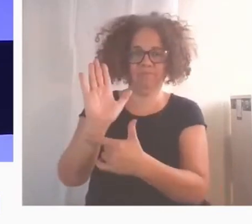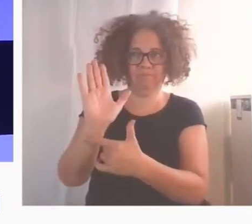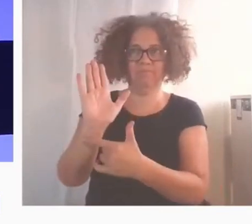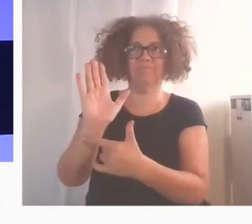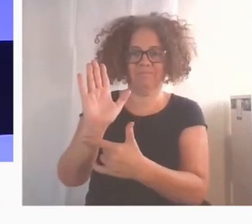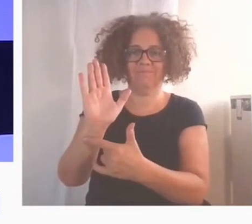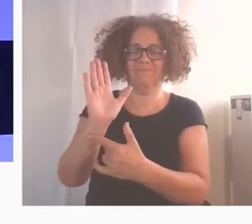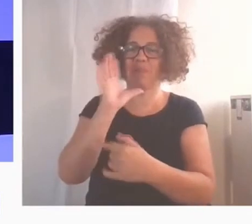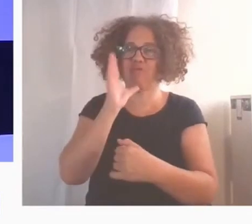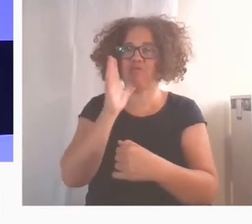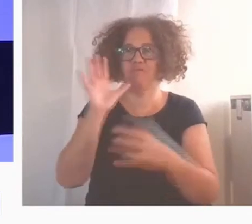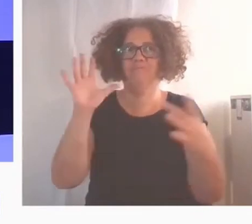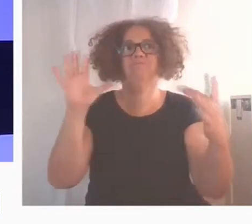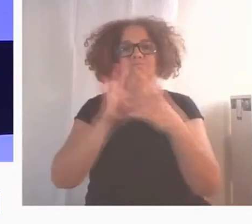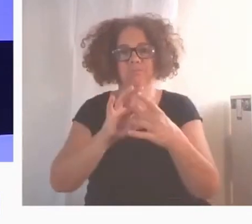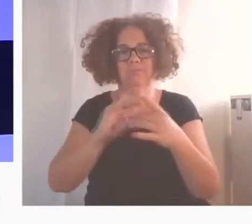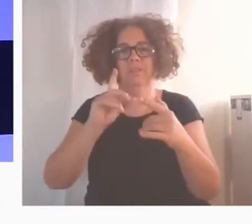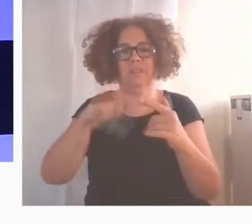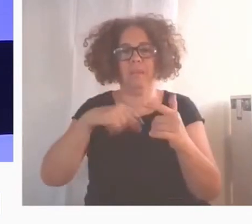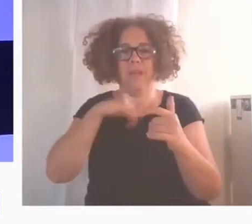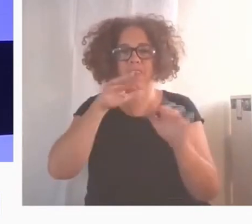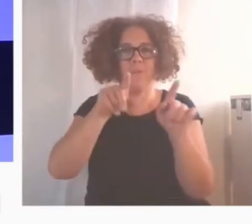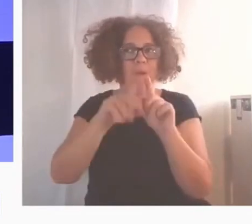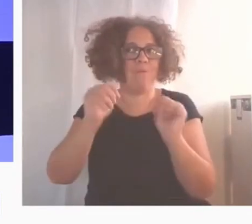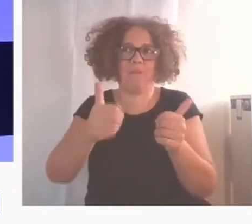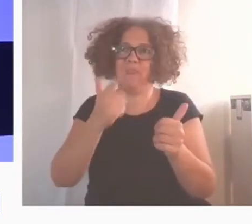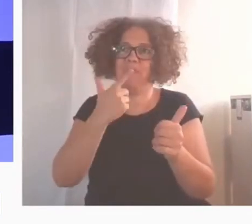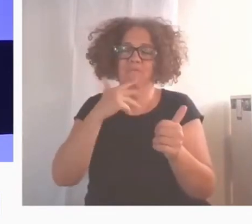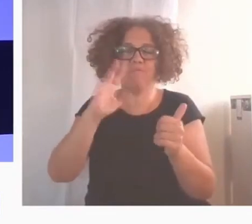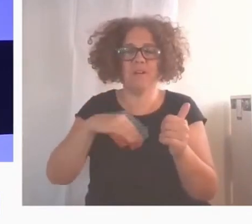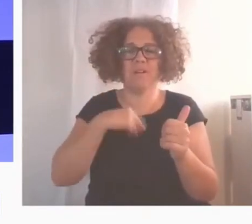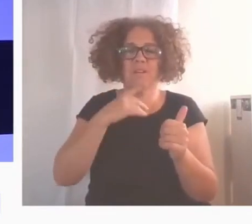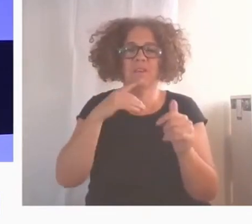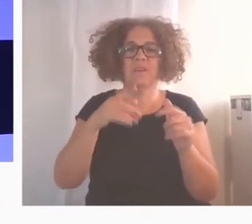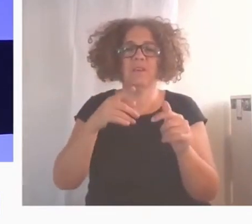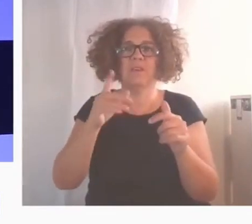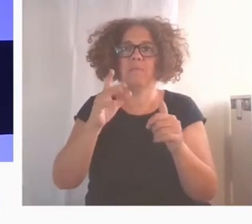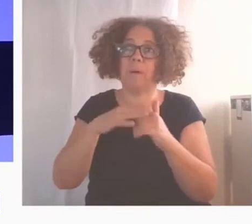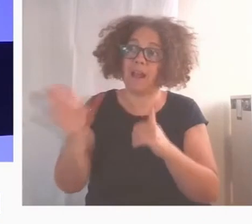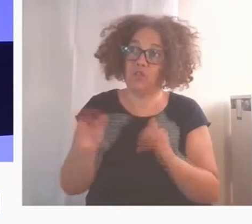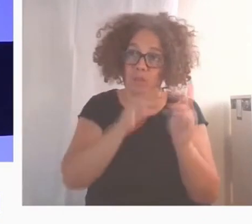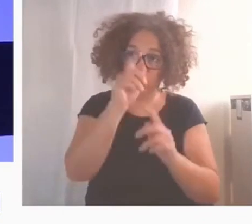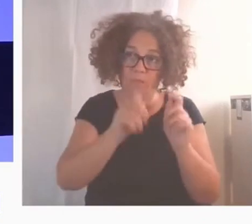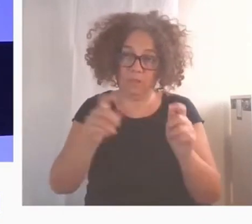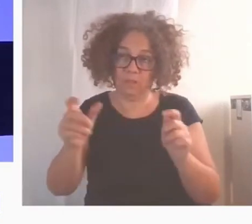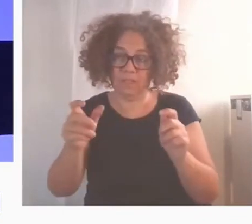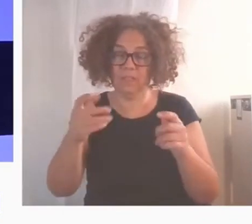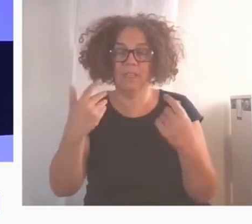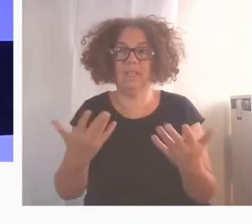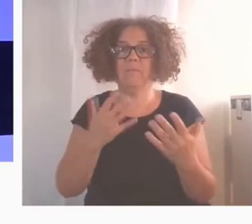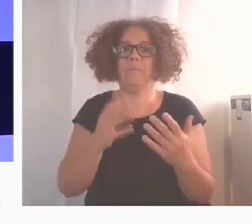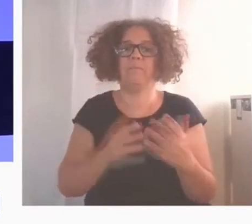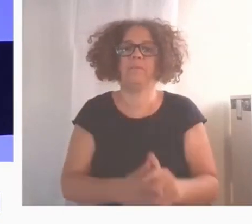con todo este gran proyecto, como solo presentaba al inicio, de innovación social para todos y esta viaje de